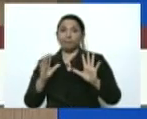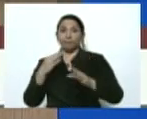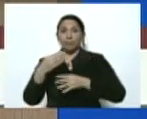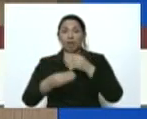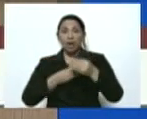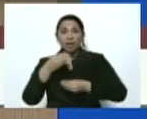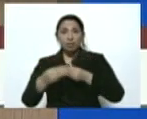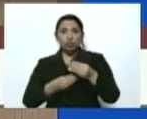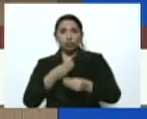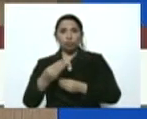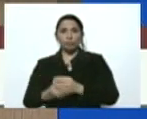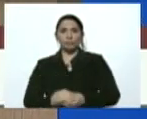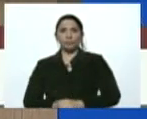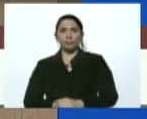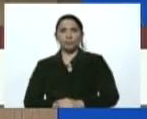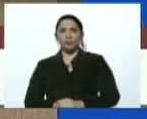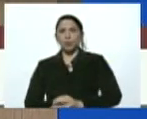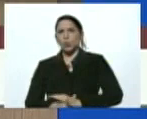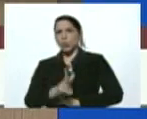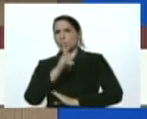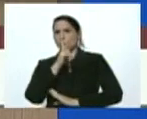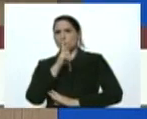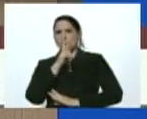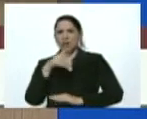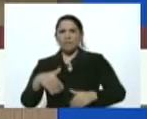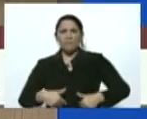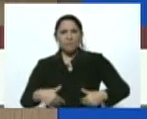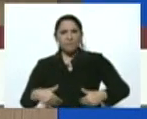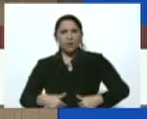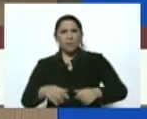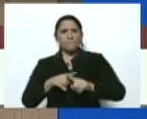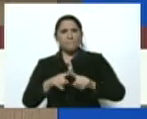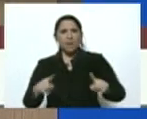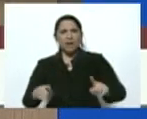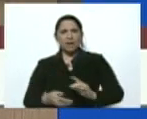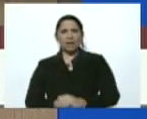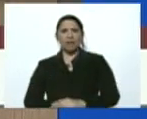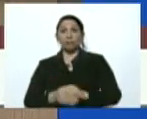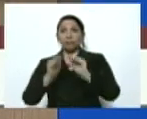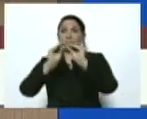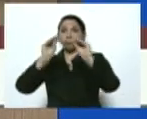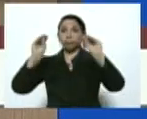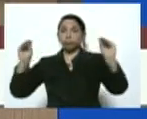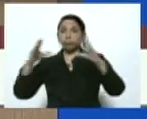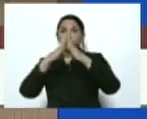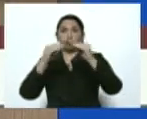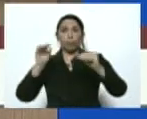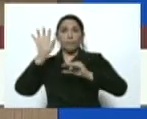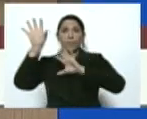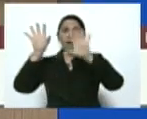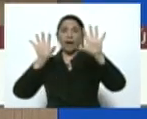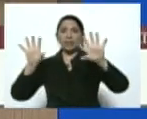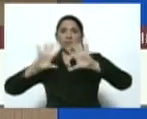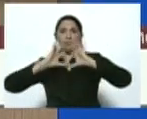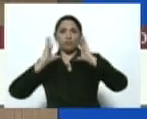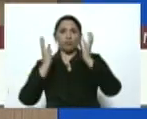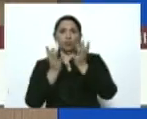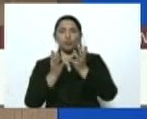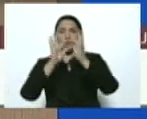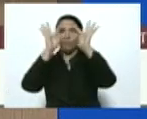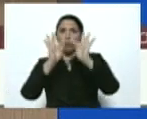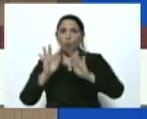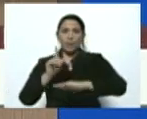realmente desmedidos esfuerzos para alertar a todas las naciones del mundo de manera temprana desde